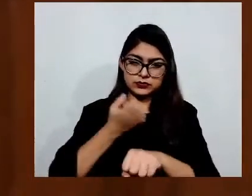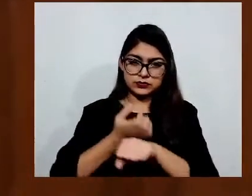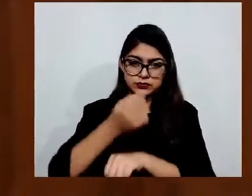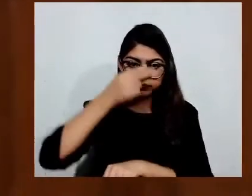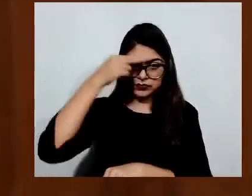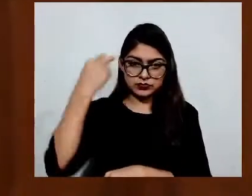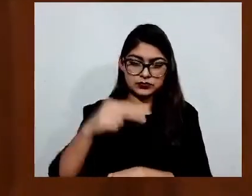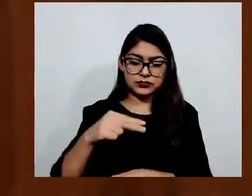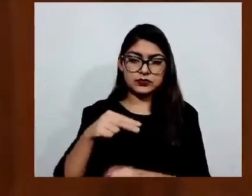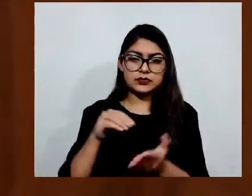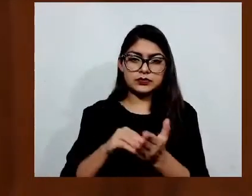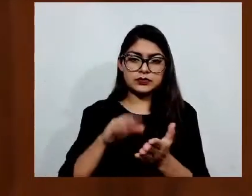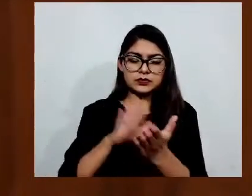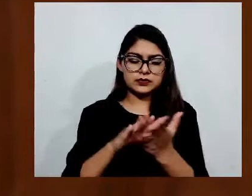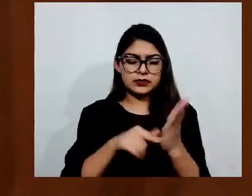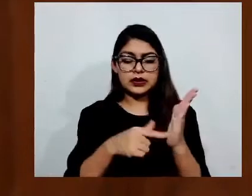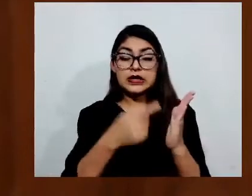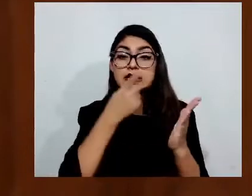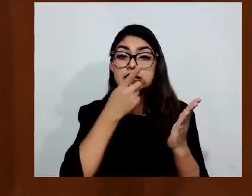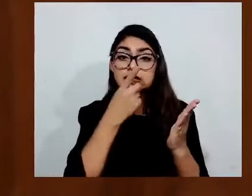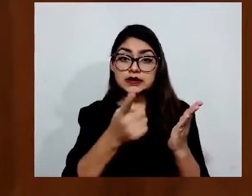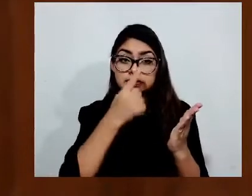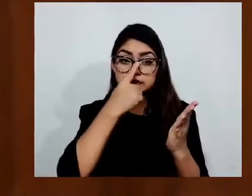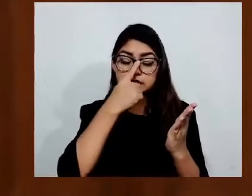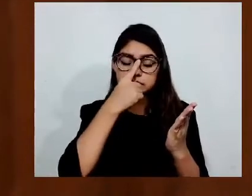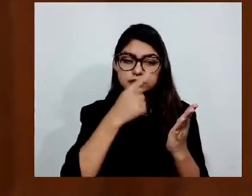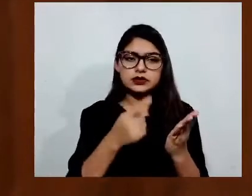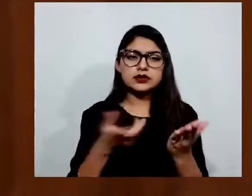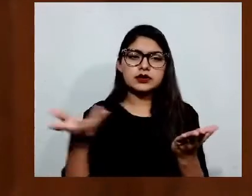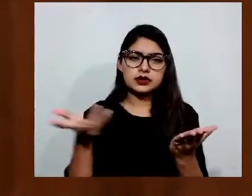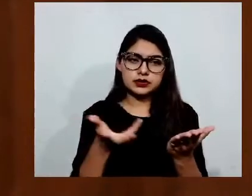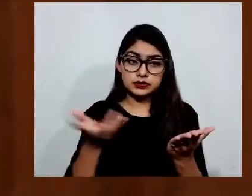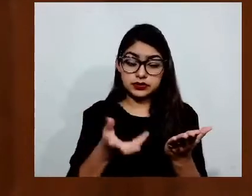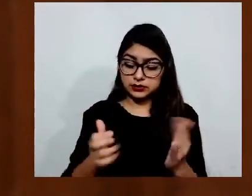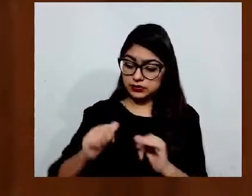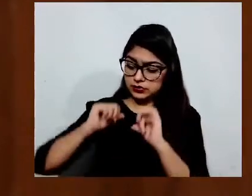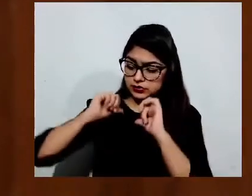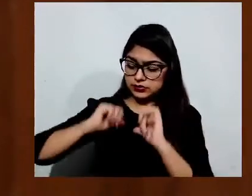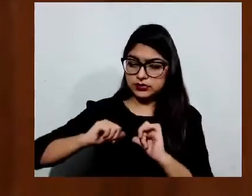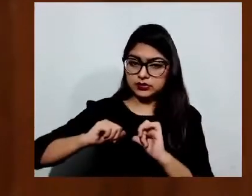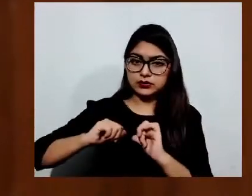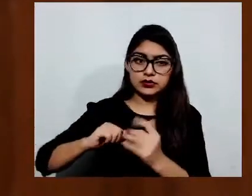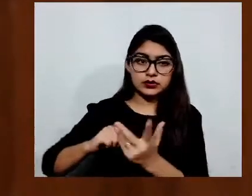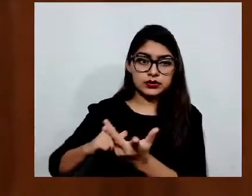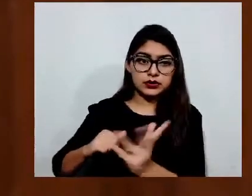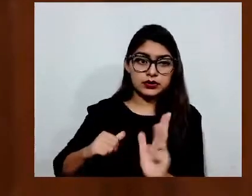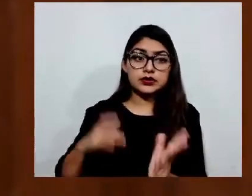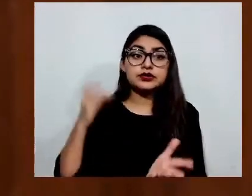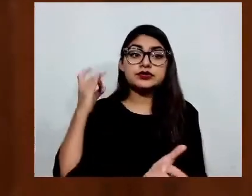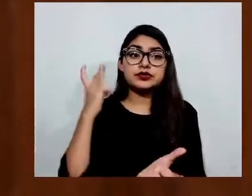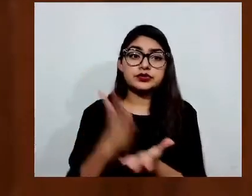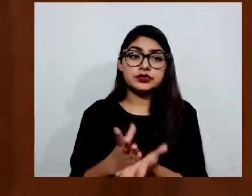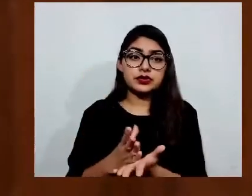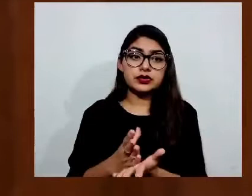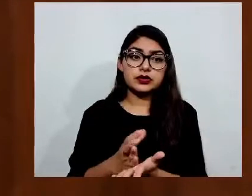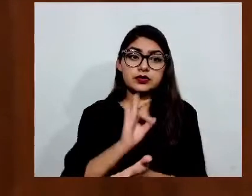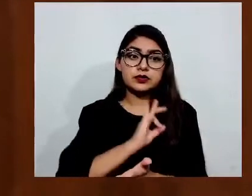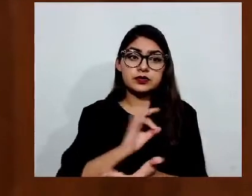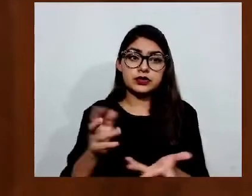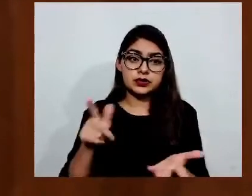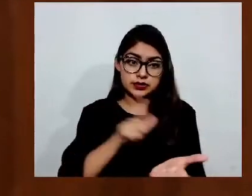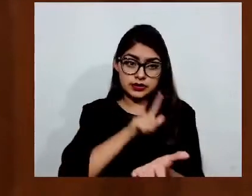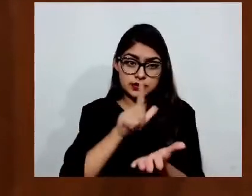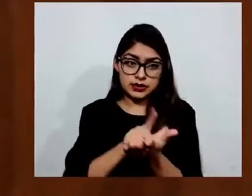hipótesis, que las autoridades únicamente pueden hacer lo que la ley les permite y les prescribe.